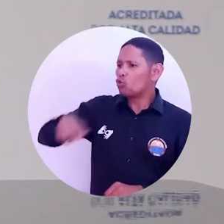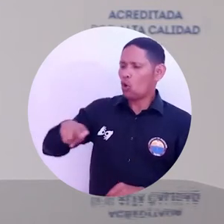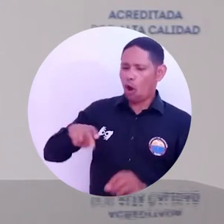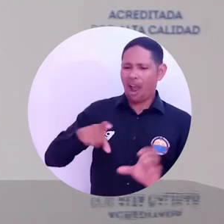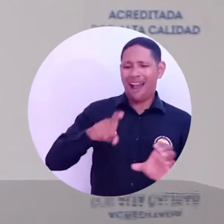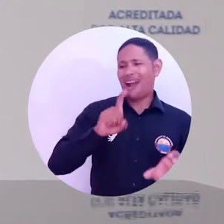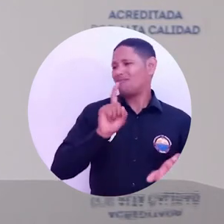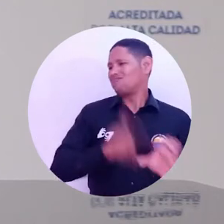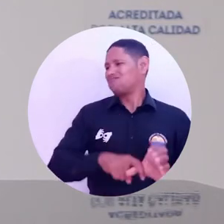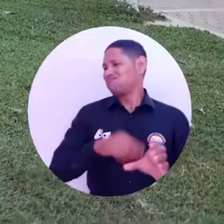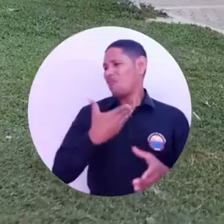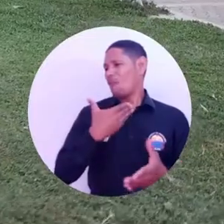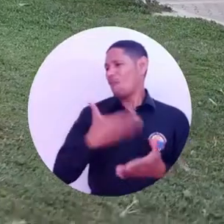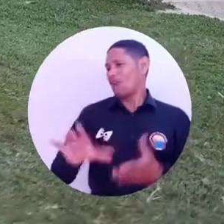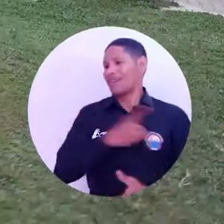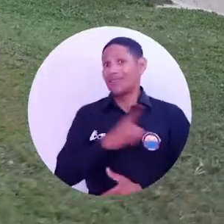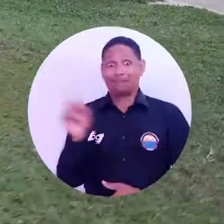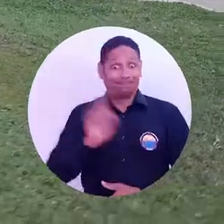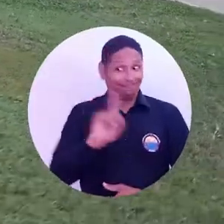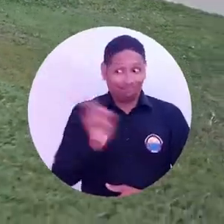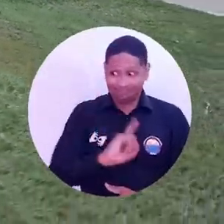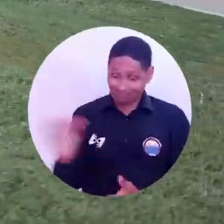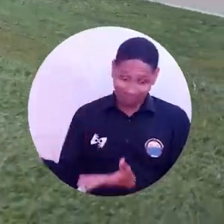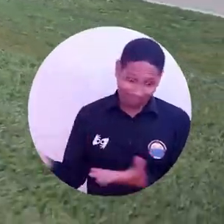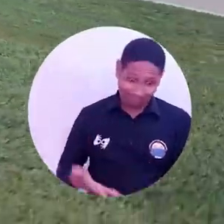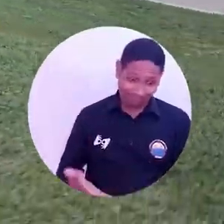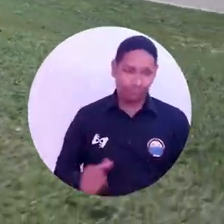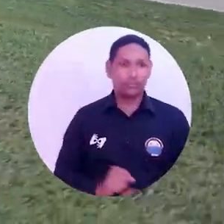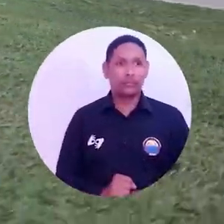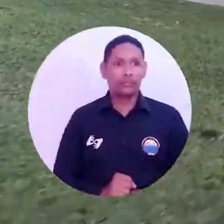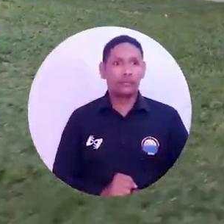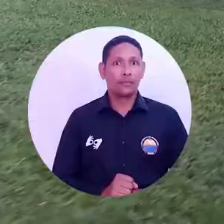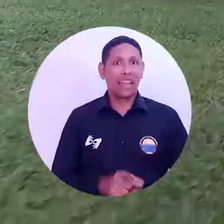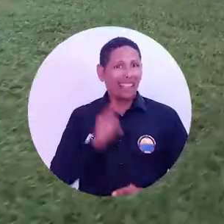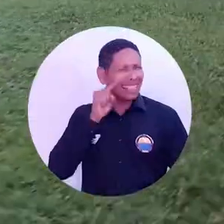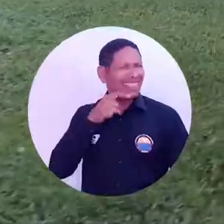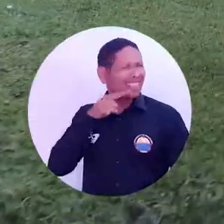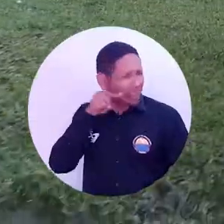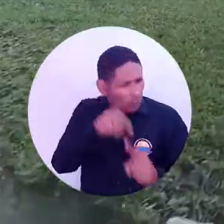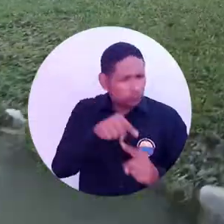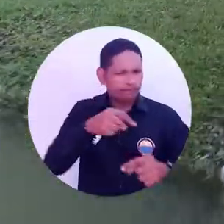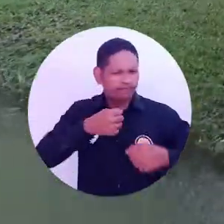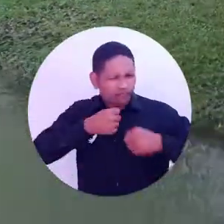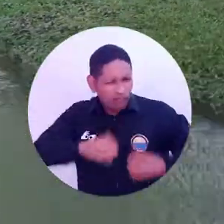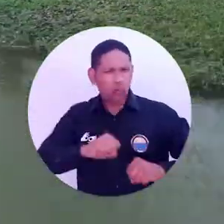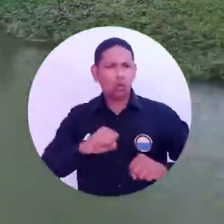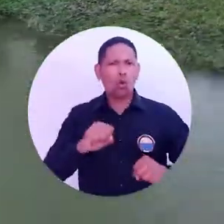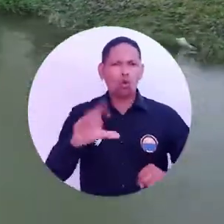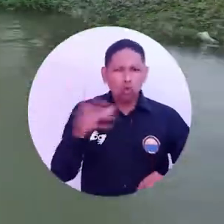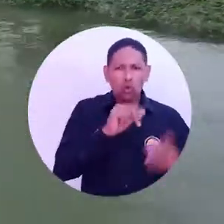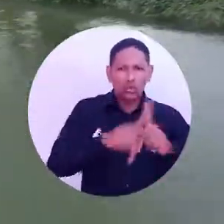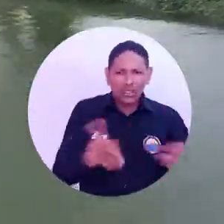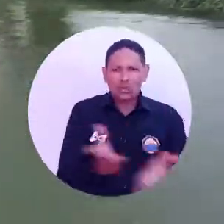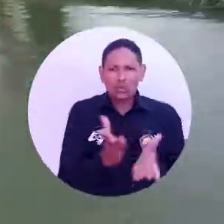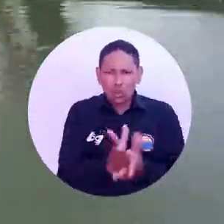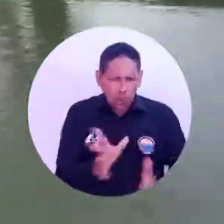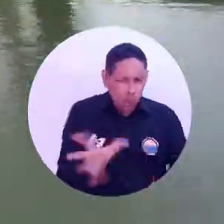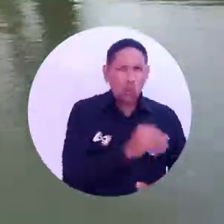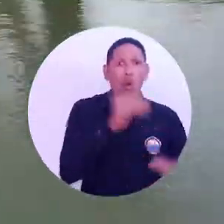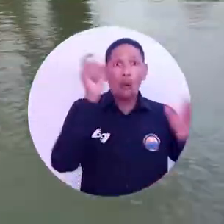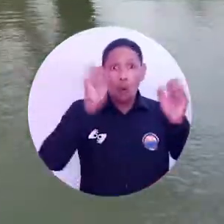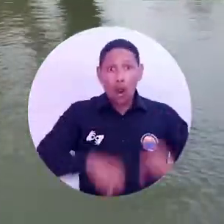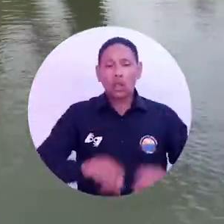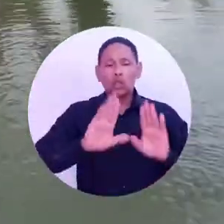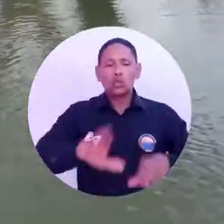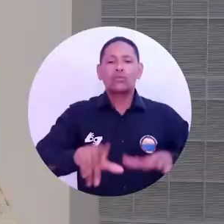precisamente por no tener recursos. A pesar de las dificultades, el objetivo institucional es lograr que todos los estudiantes puedan cursar